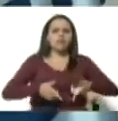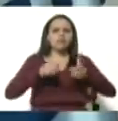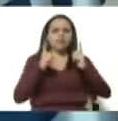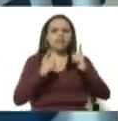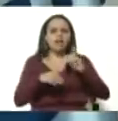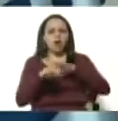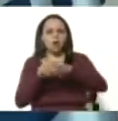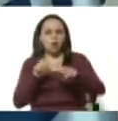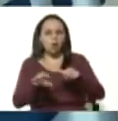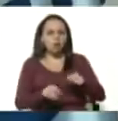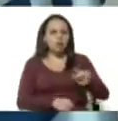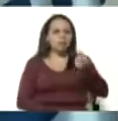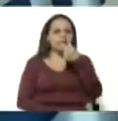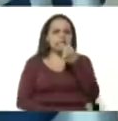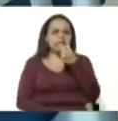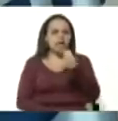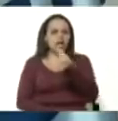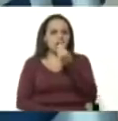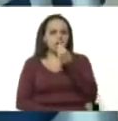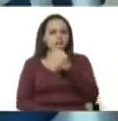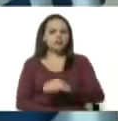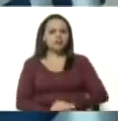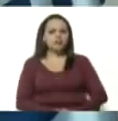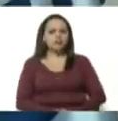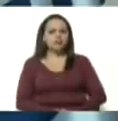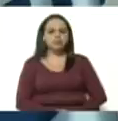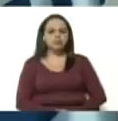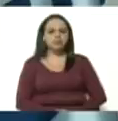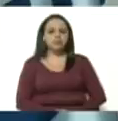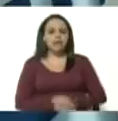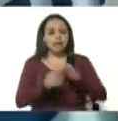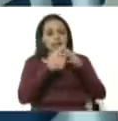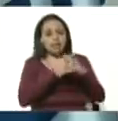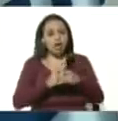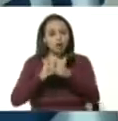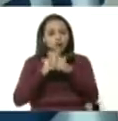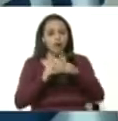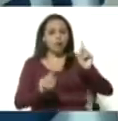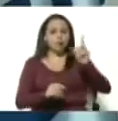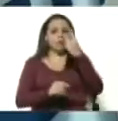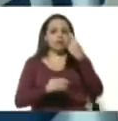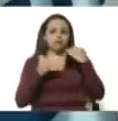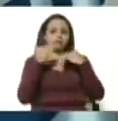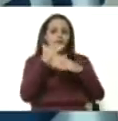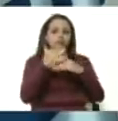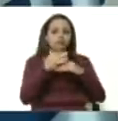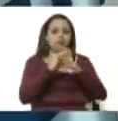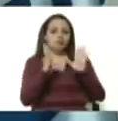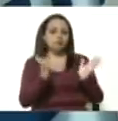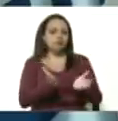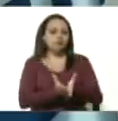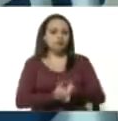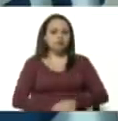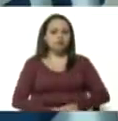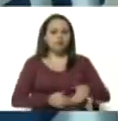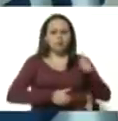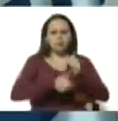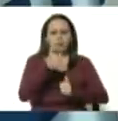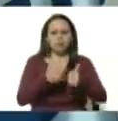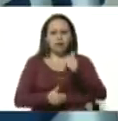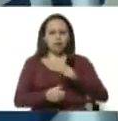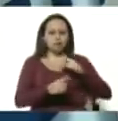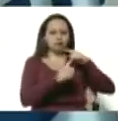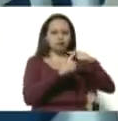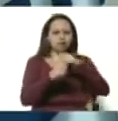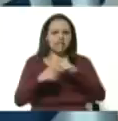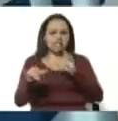medicinas y alimentos y me estoy refiriendo a Estados Unidos primer lugar en el mundo en contagiados y fallecidos se acerca a los